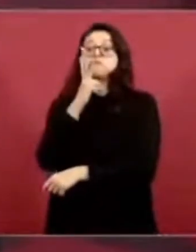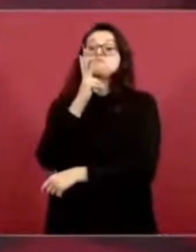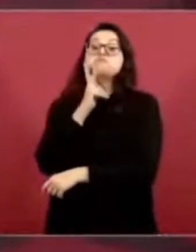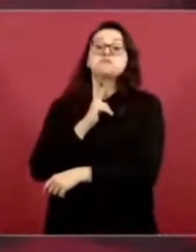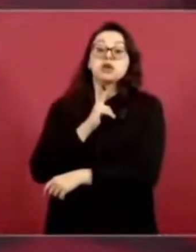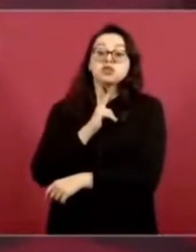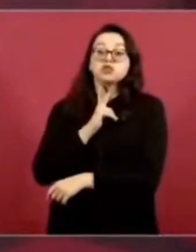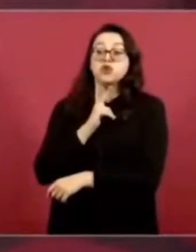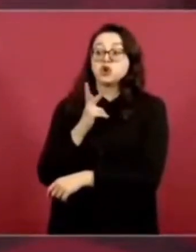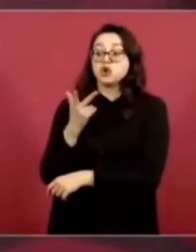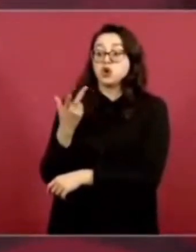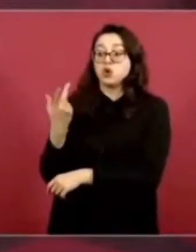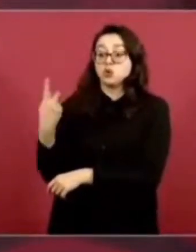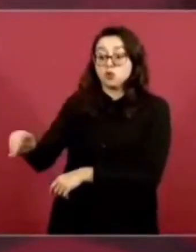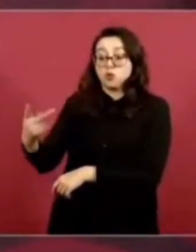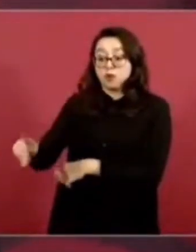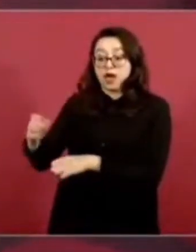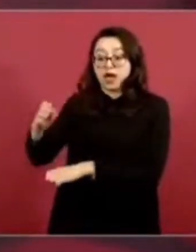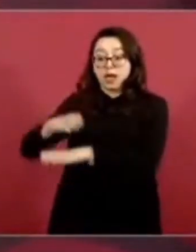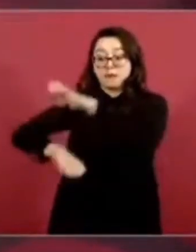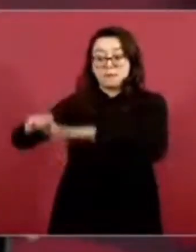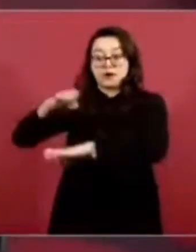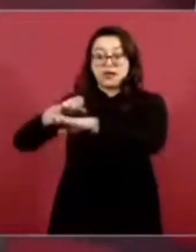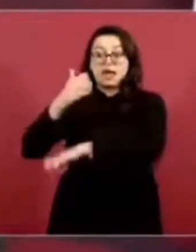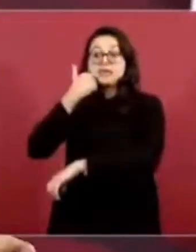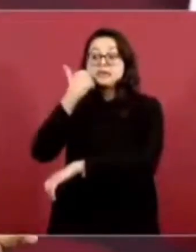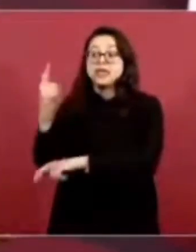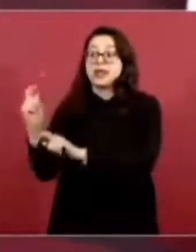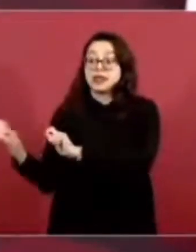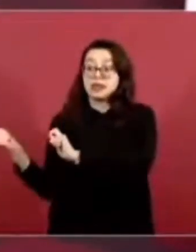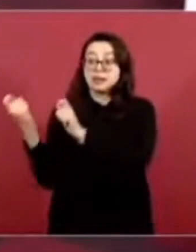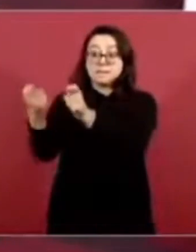de Argentina. ¿Quiénes piensan así?